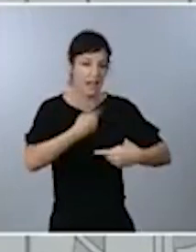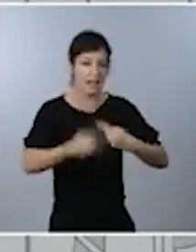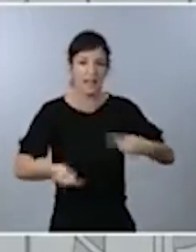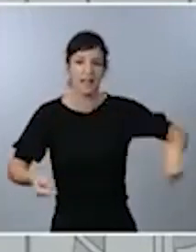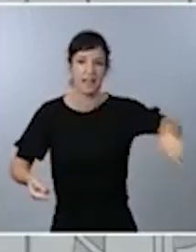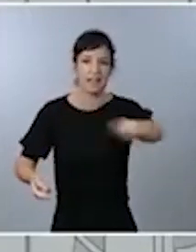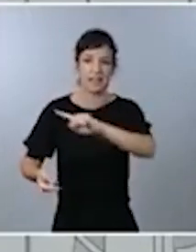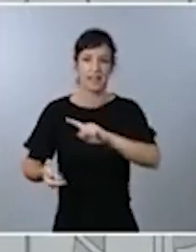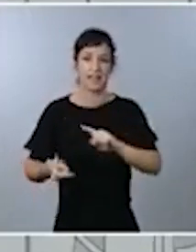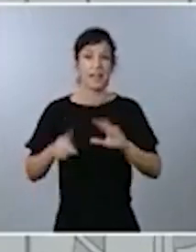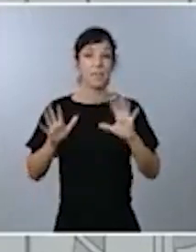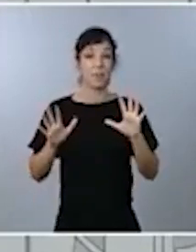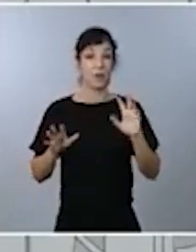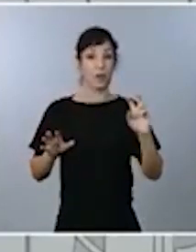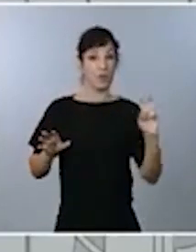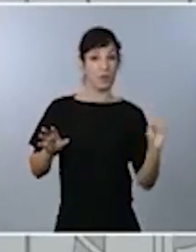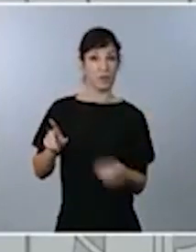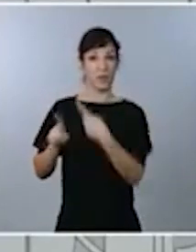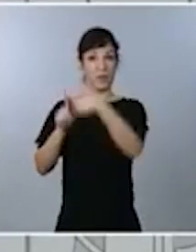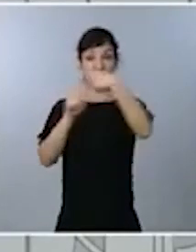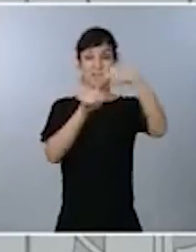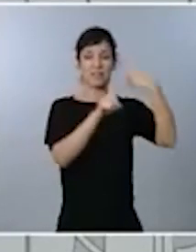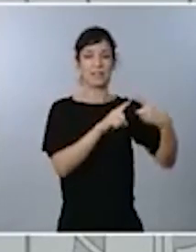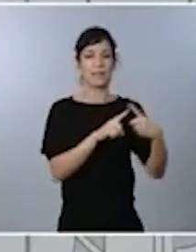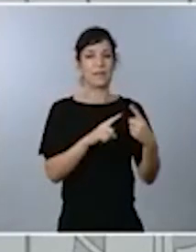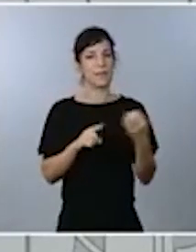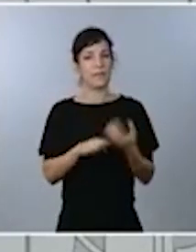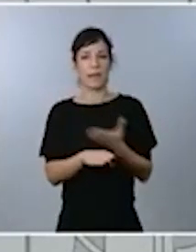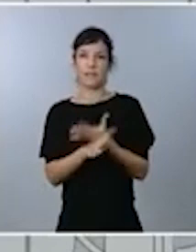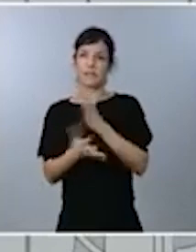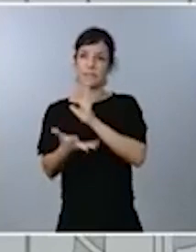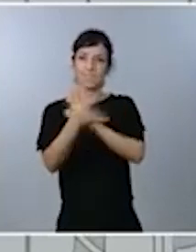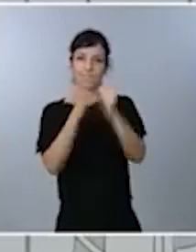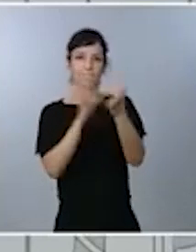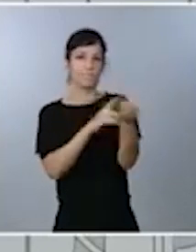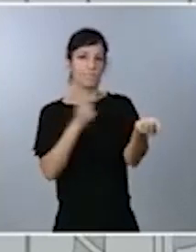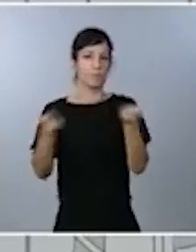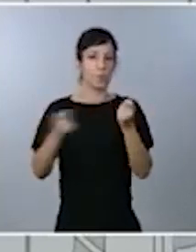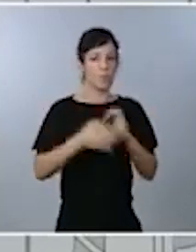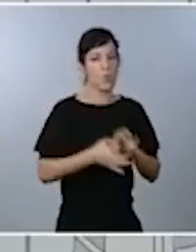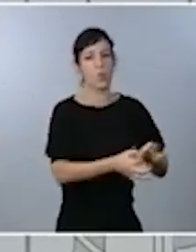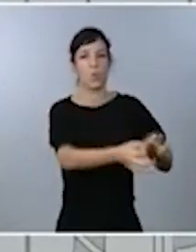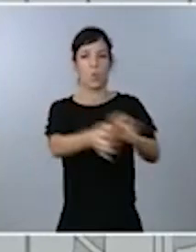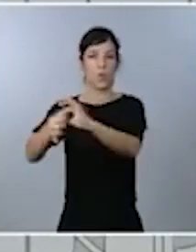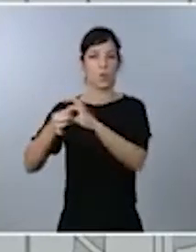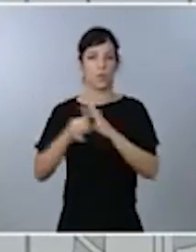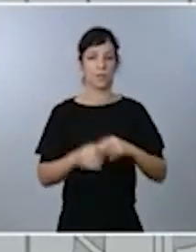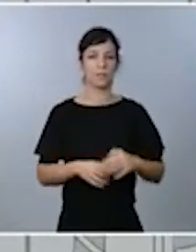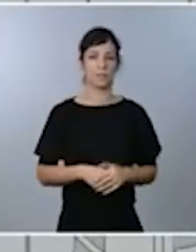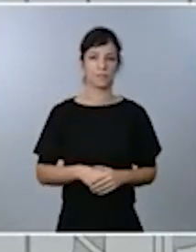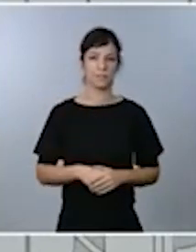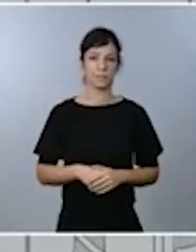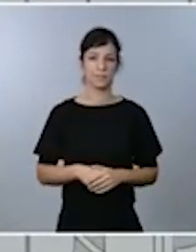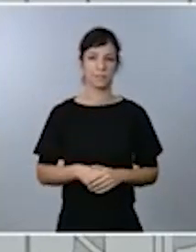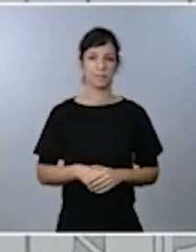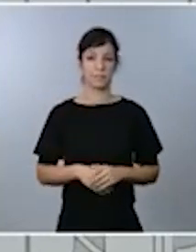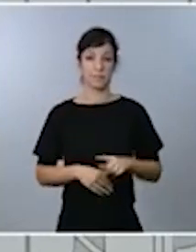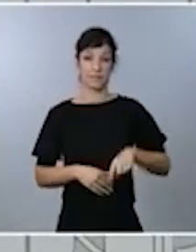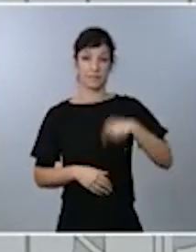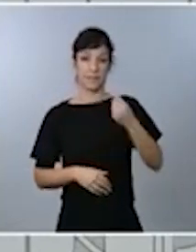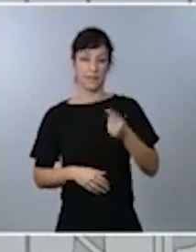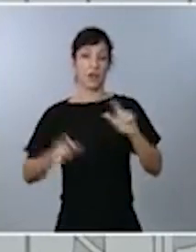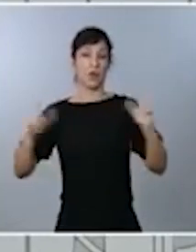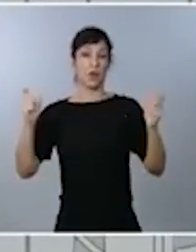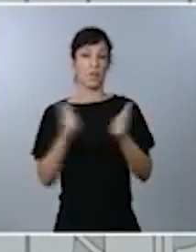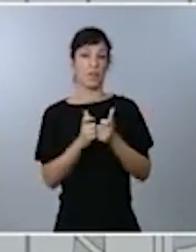la diversidad requiere coordinación y unidad. Este es el mensaje que volveré a trasladar en la 23 Conferencia de Presidentes de